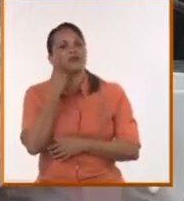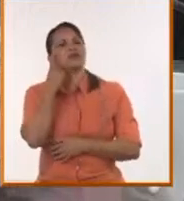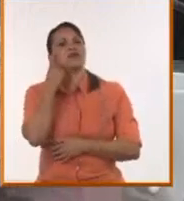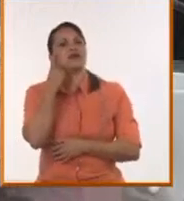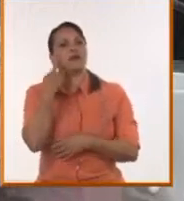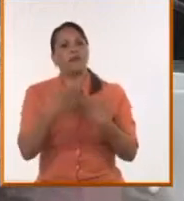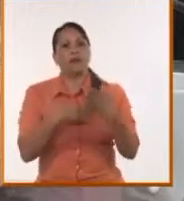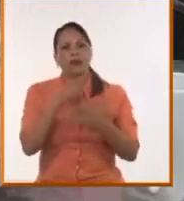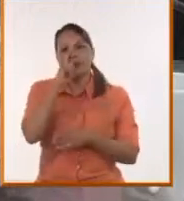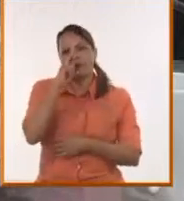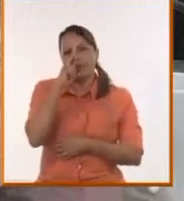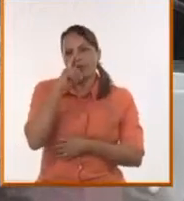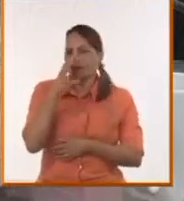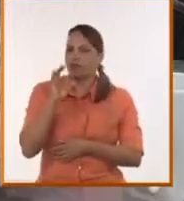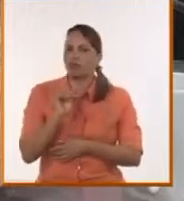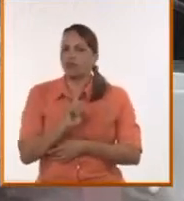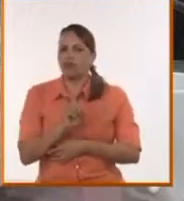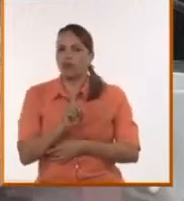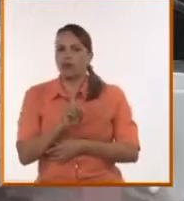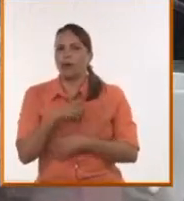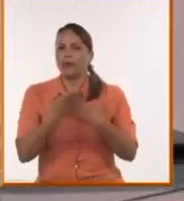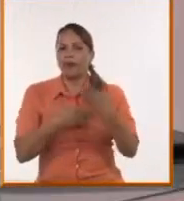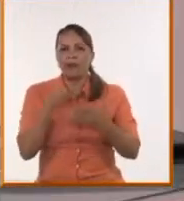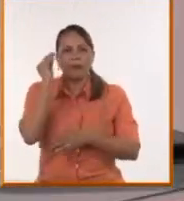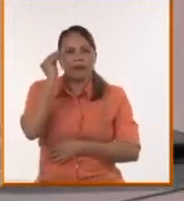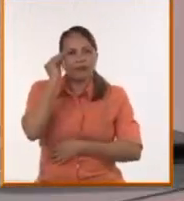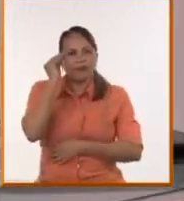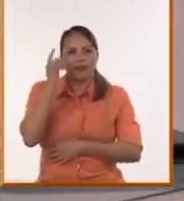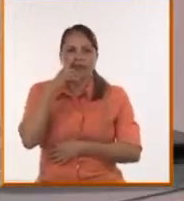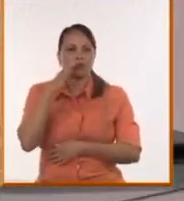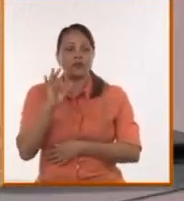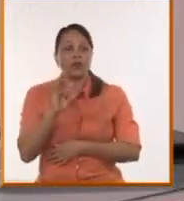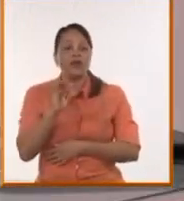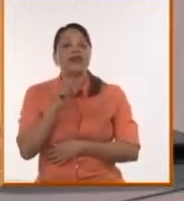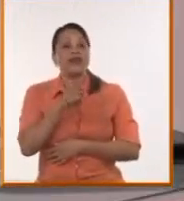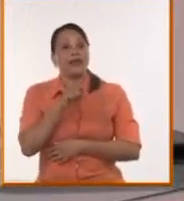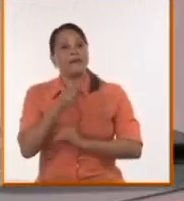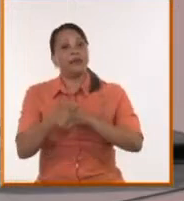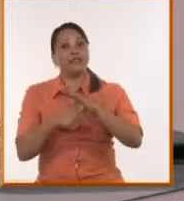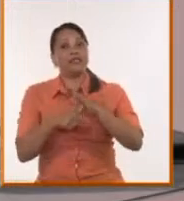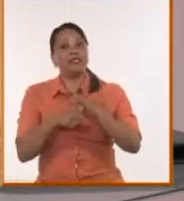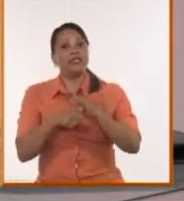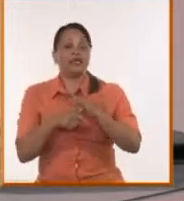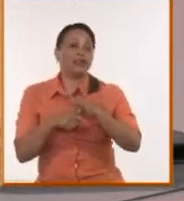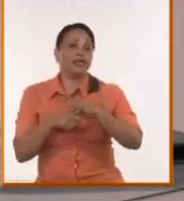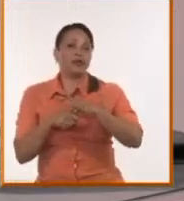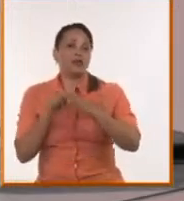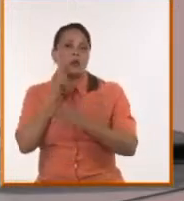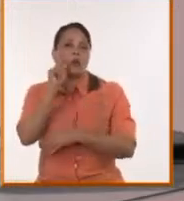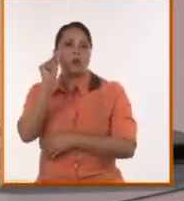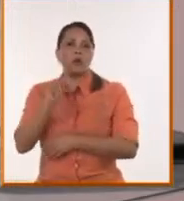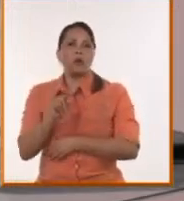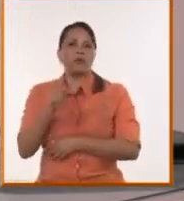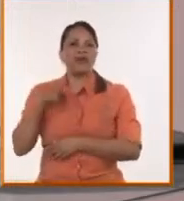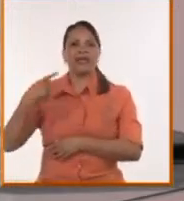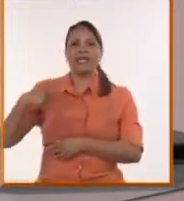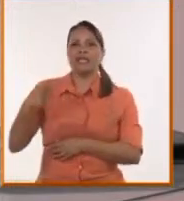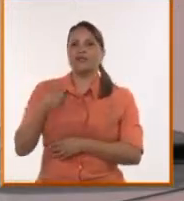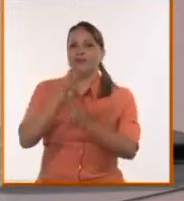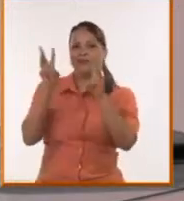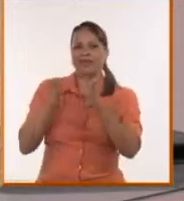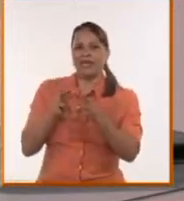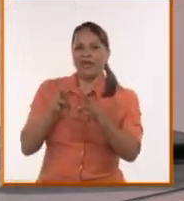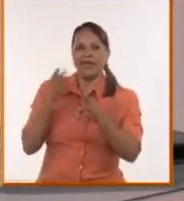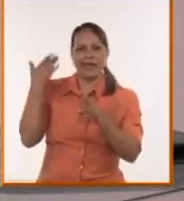ni es un problema de aprendizajes. Porque Andrés Manuel López Obrador no es un hombre de las generaciones digitales.